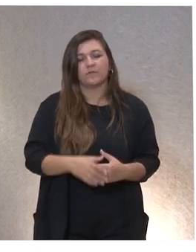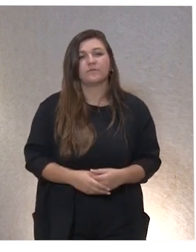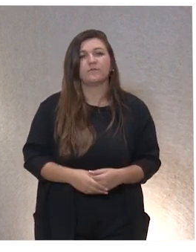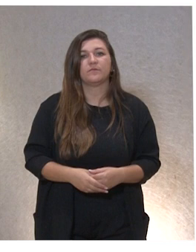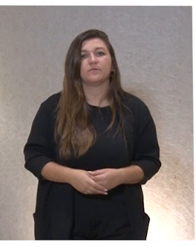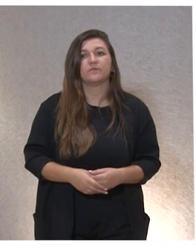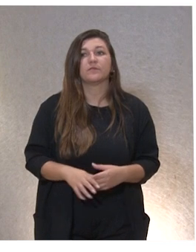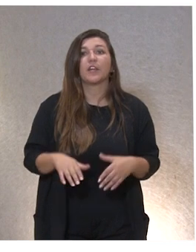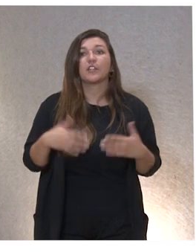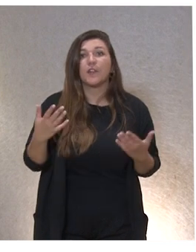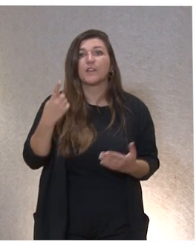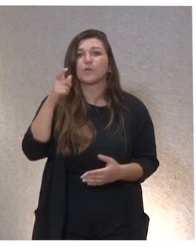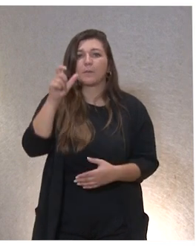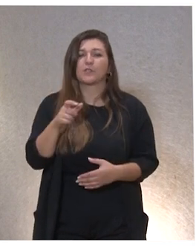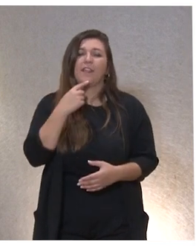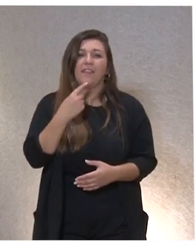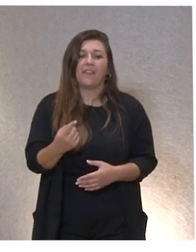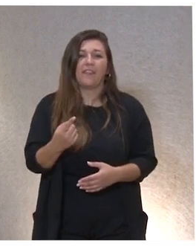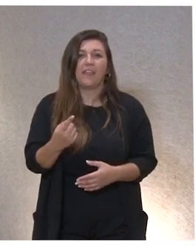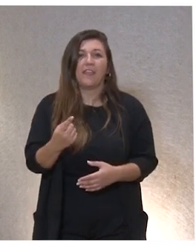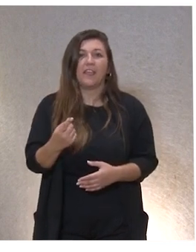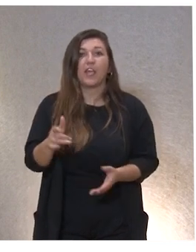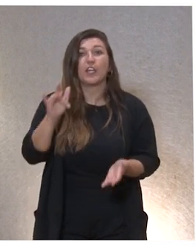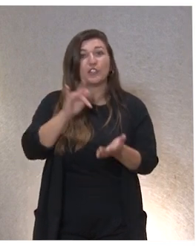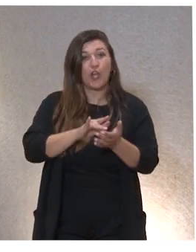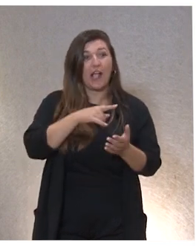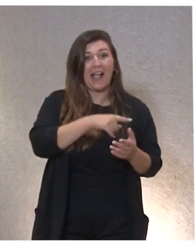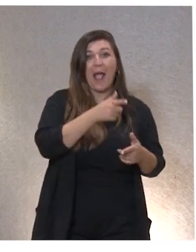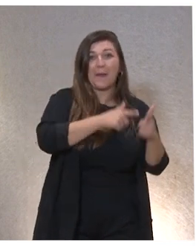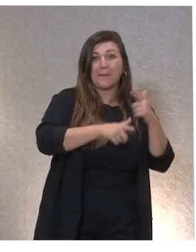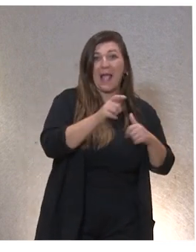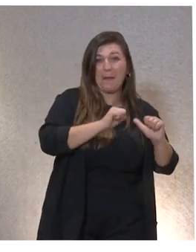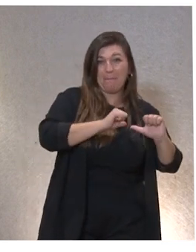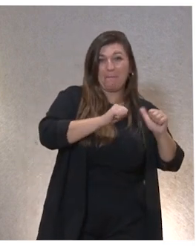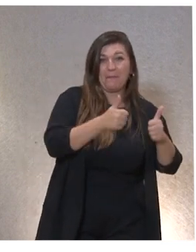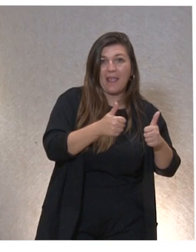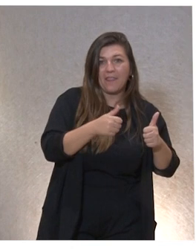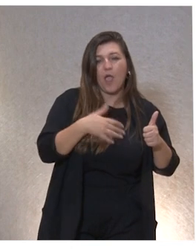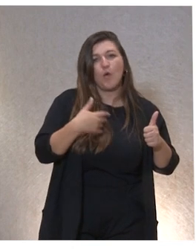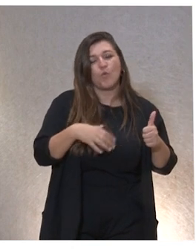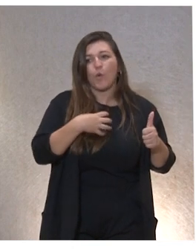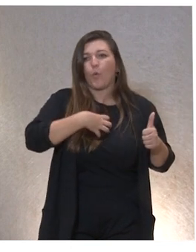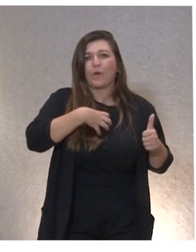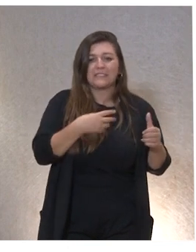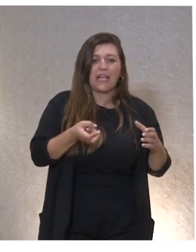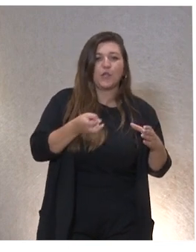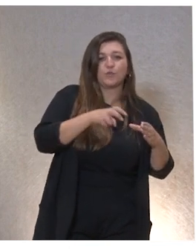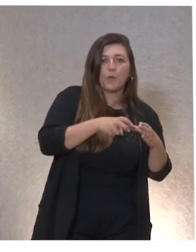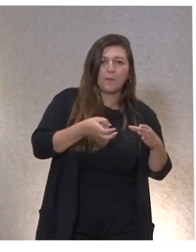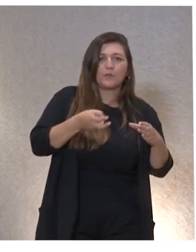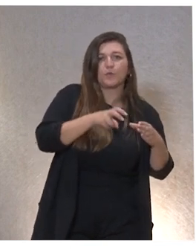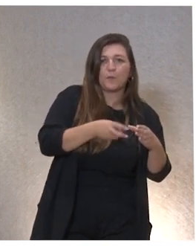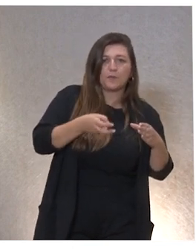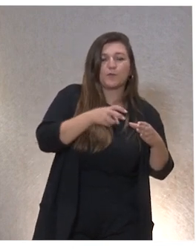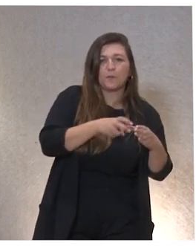Y entonces alguien dice, cuando comenzamos este viaje, nos costó mucho subir al globo barco. Claro, la gente decía, sí, pero,